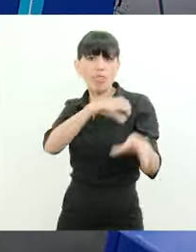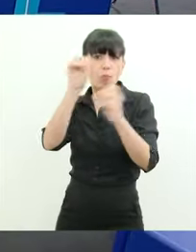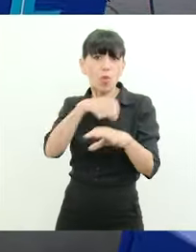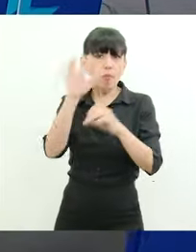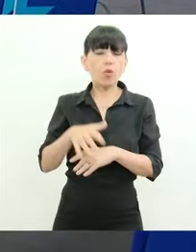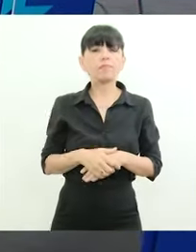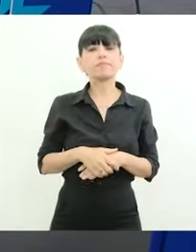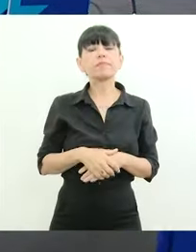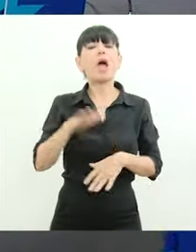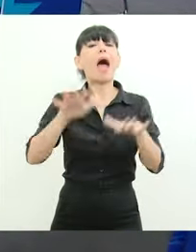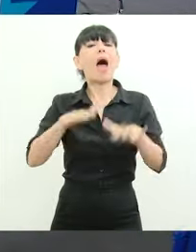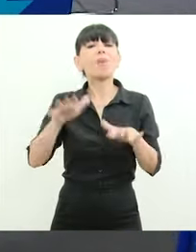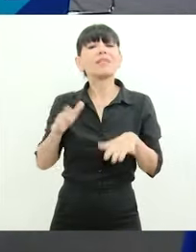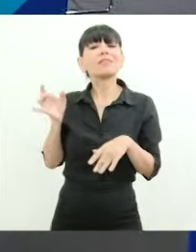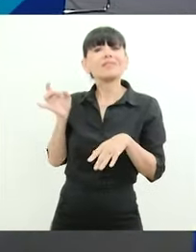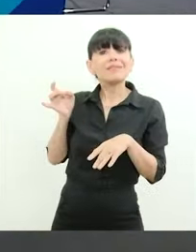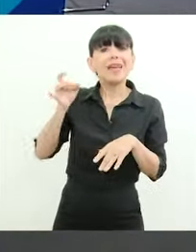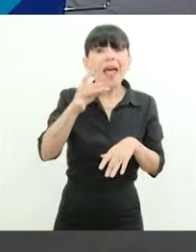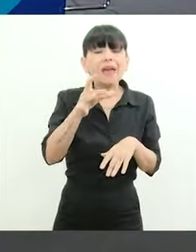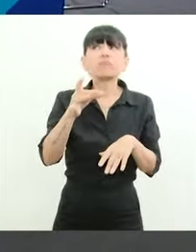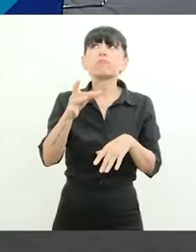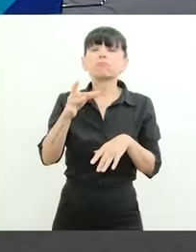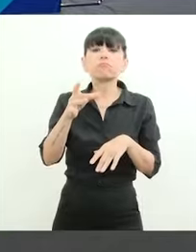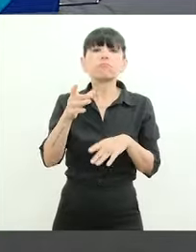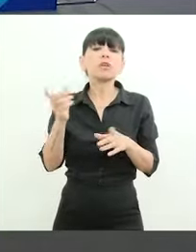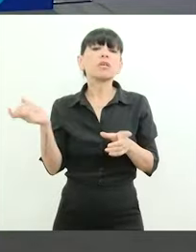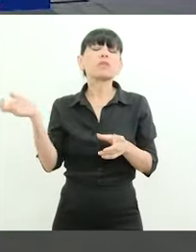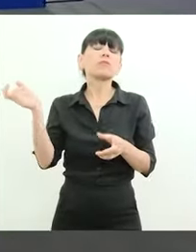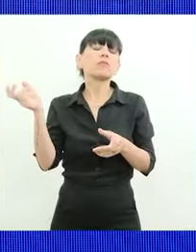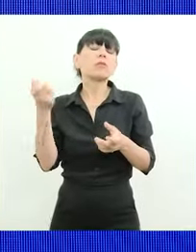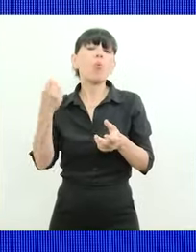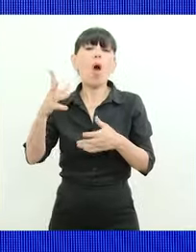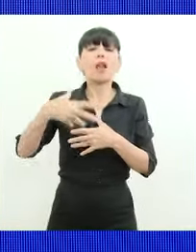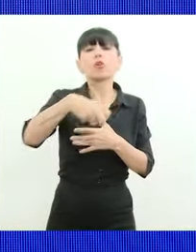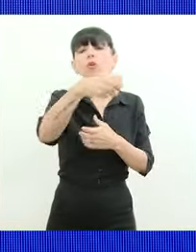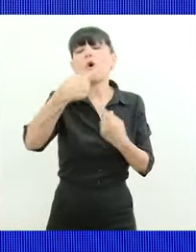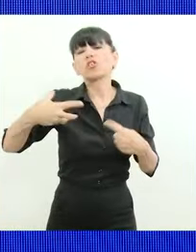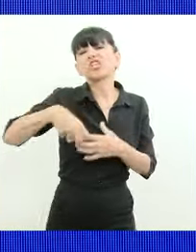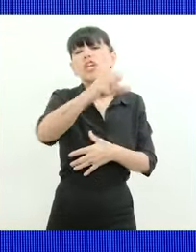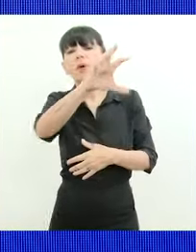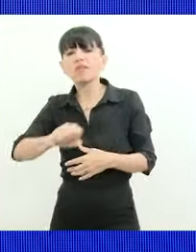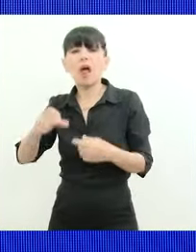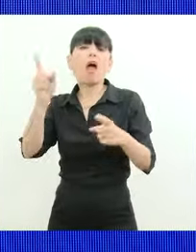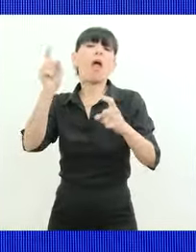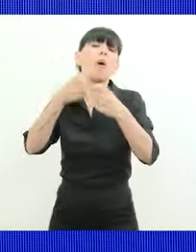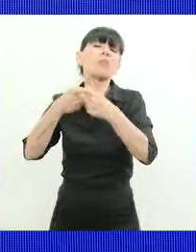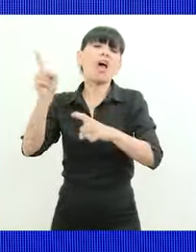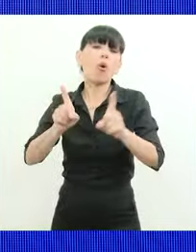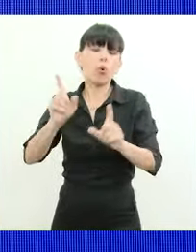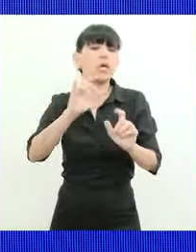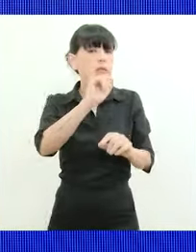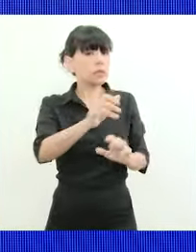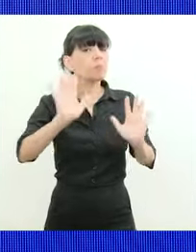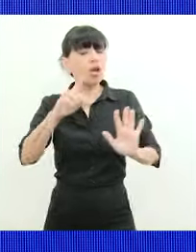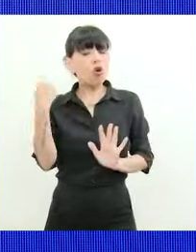lo terminan utilizando sólo algunas empresas. Sí, pero básicamente ahí lo que tenemos es que